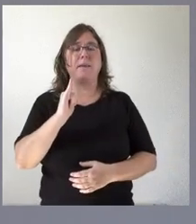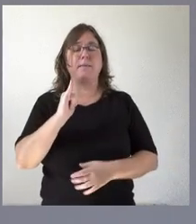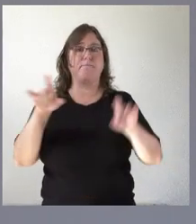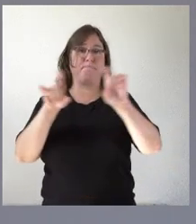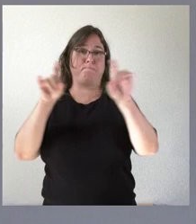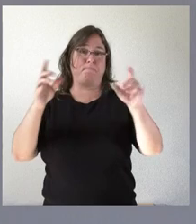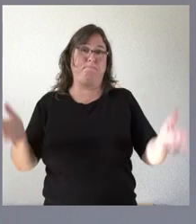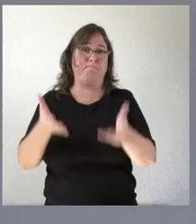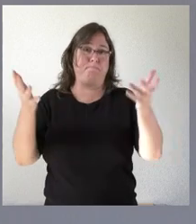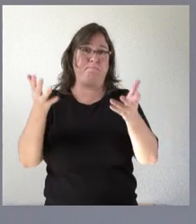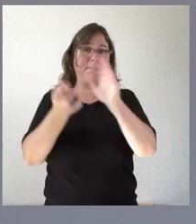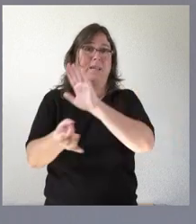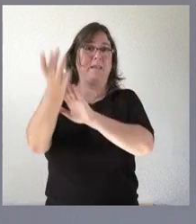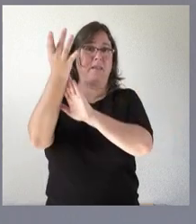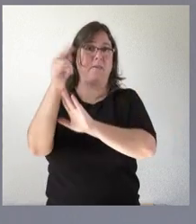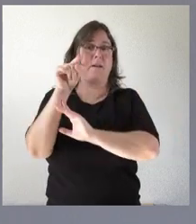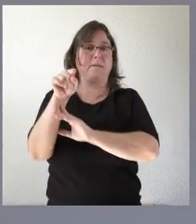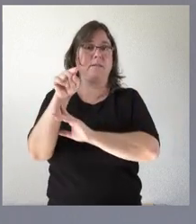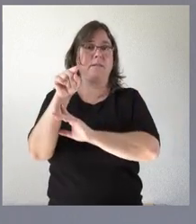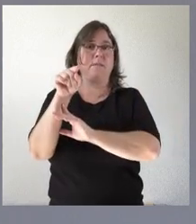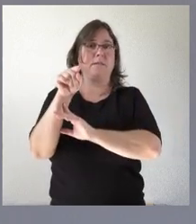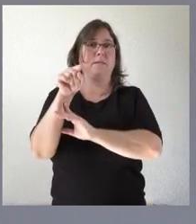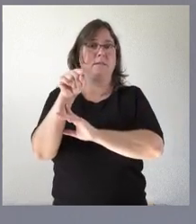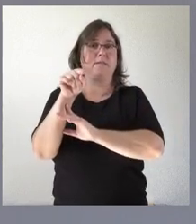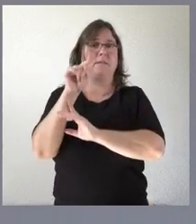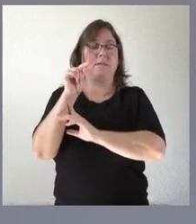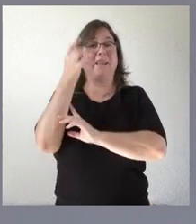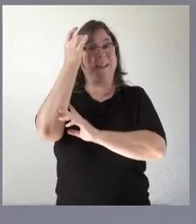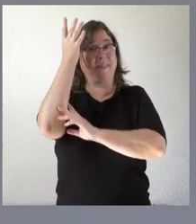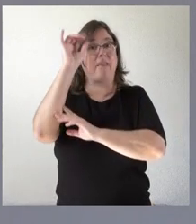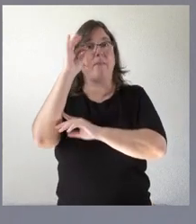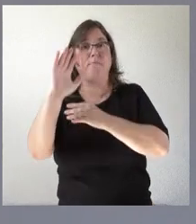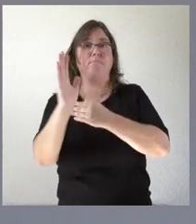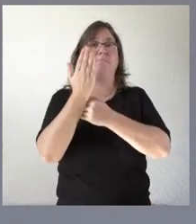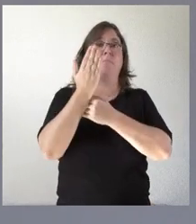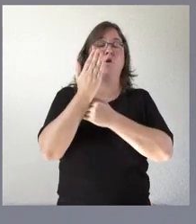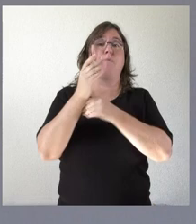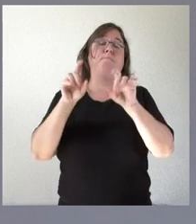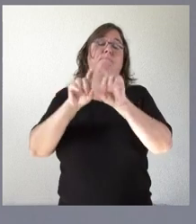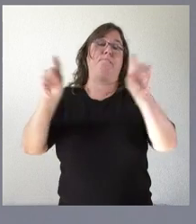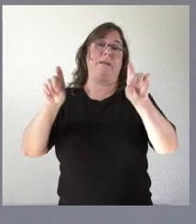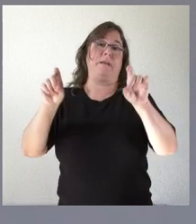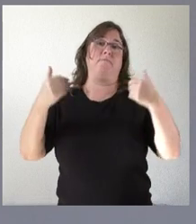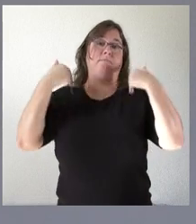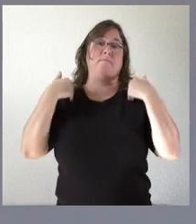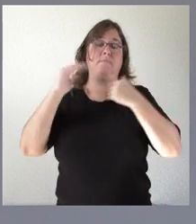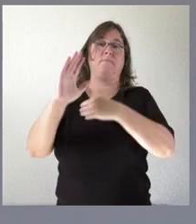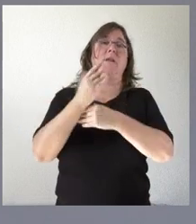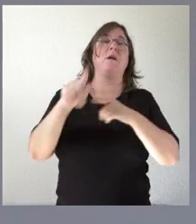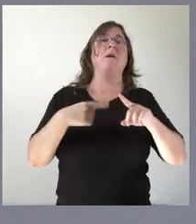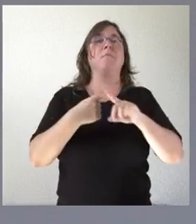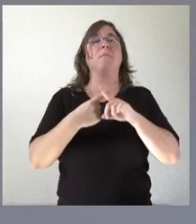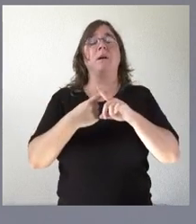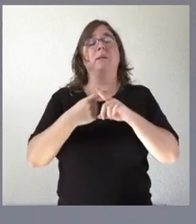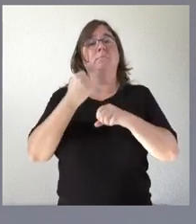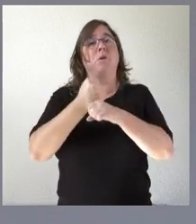de iniciativas en ese ámbito esa iniciativa tiene que presentarse por parte del promotor y la labor de las administraciones públicas será